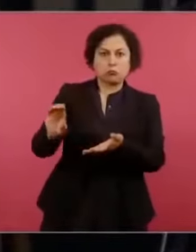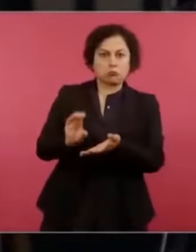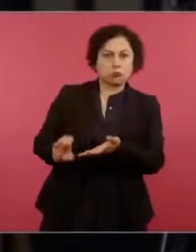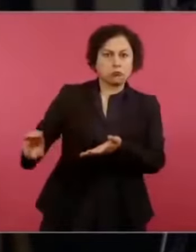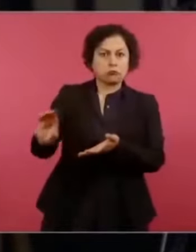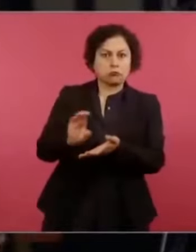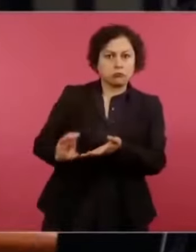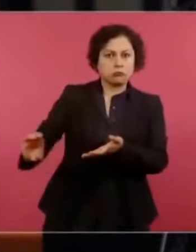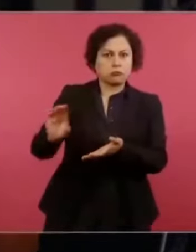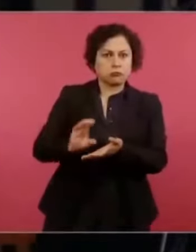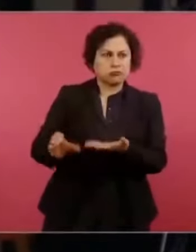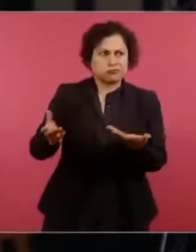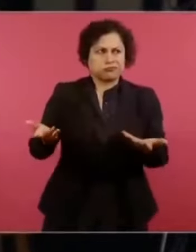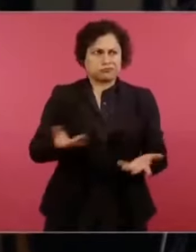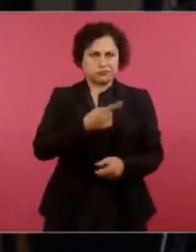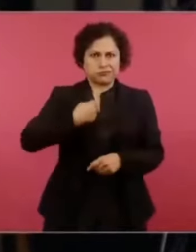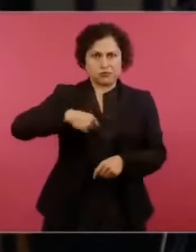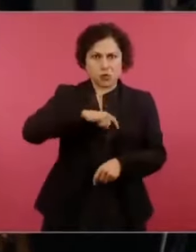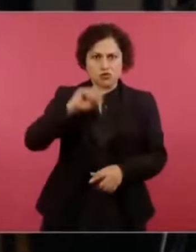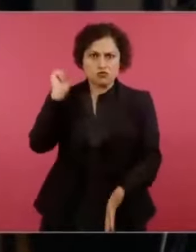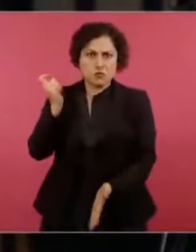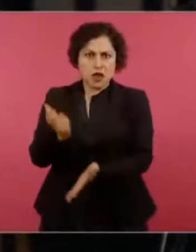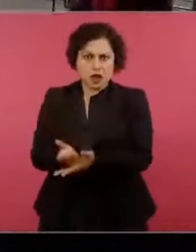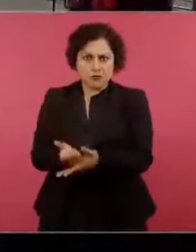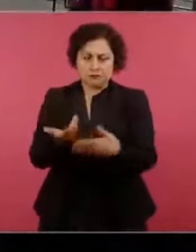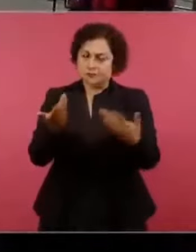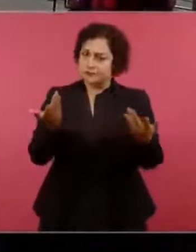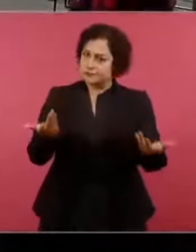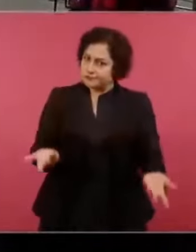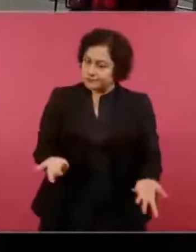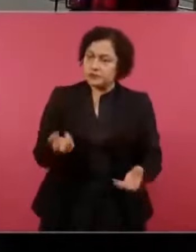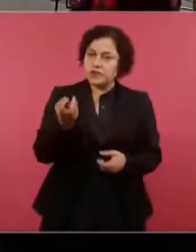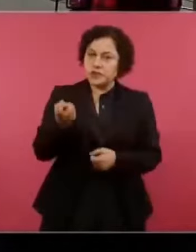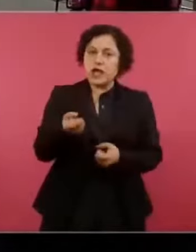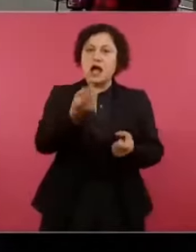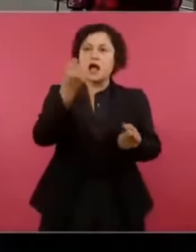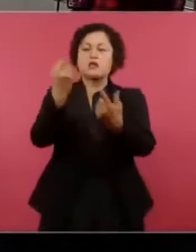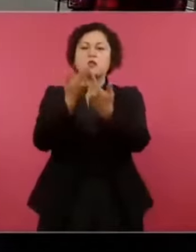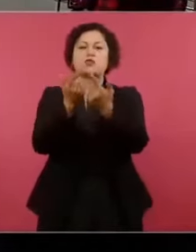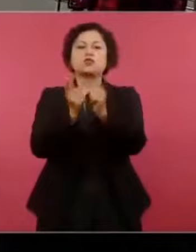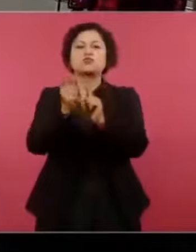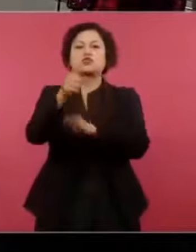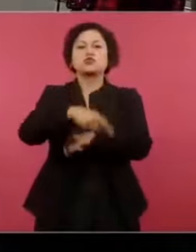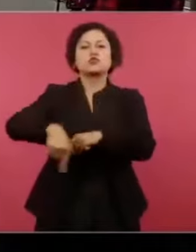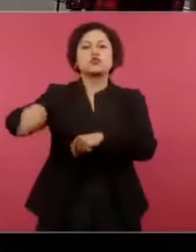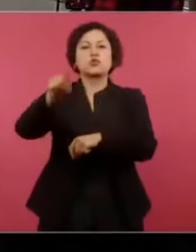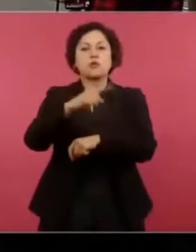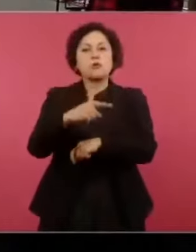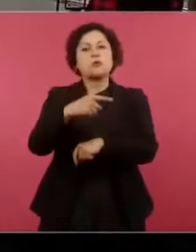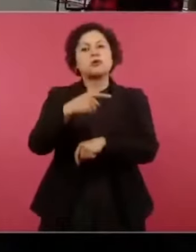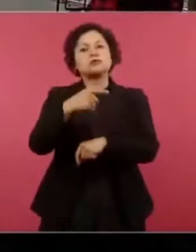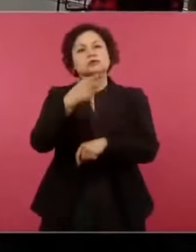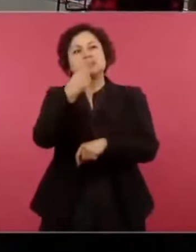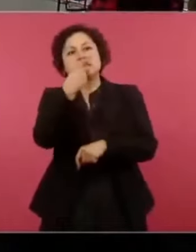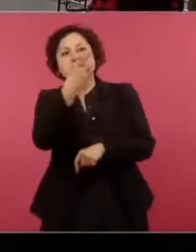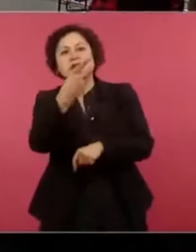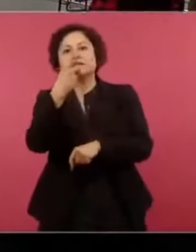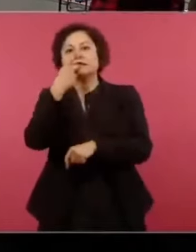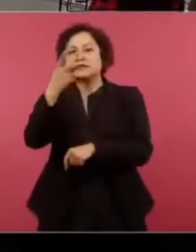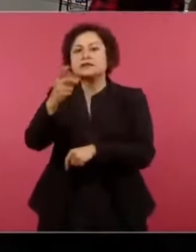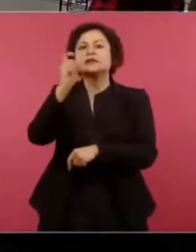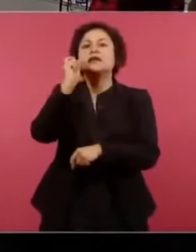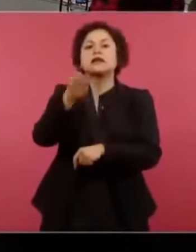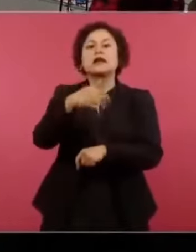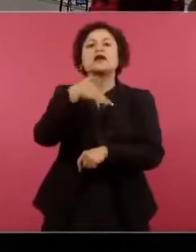digamos estos grupos de presión que dicen que luchan, que combaten la corrupción, que